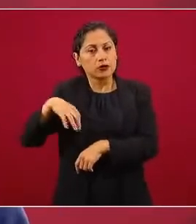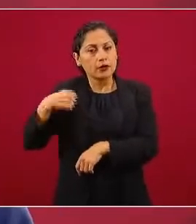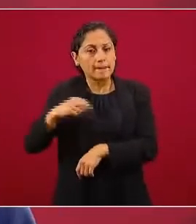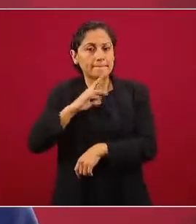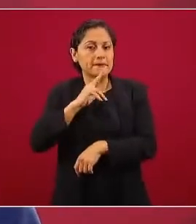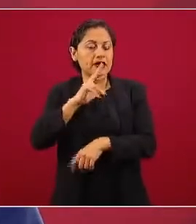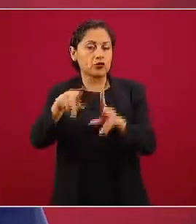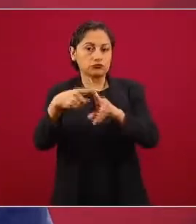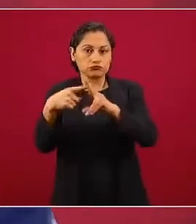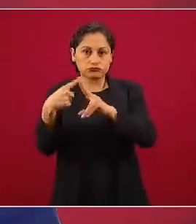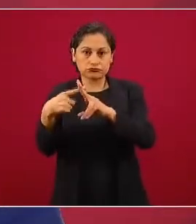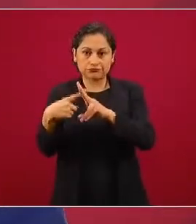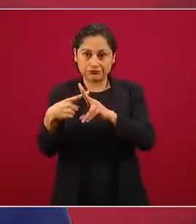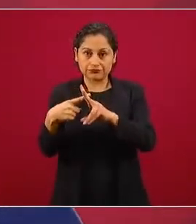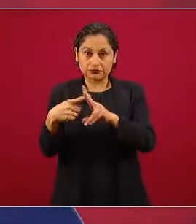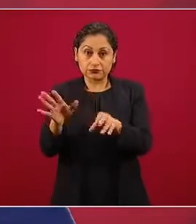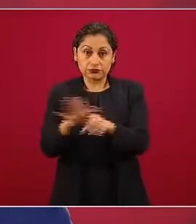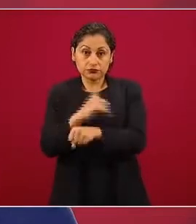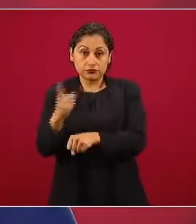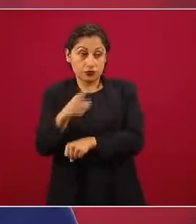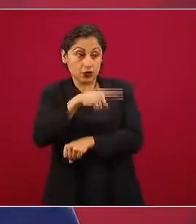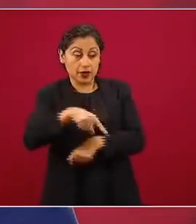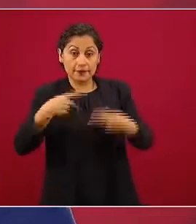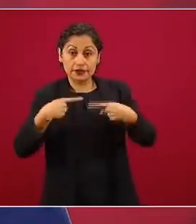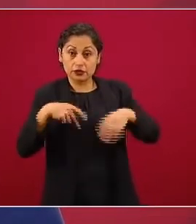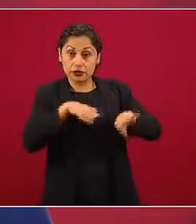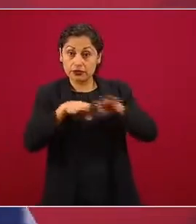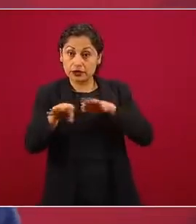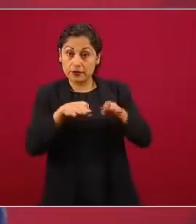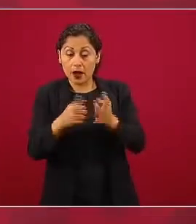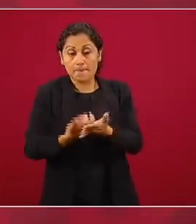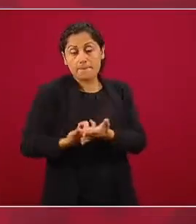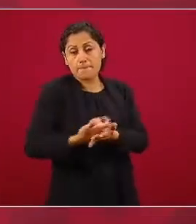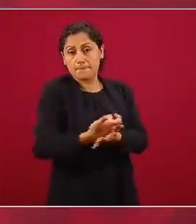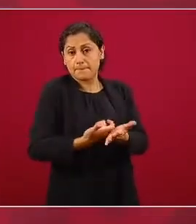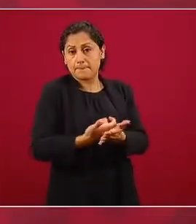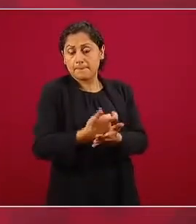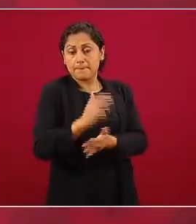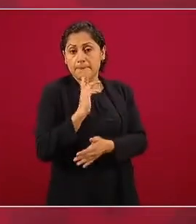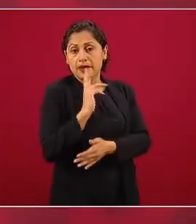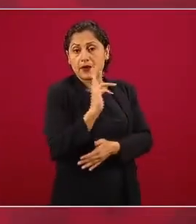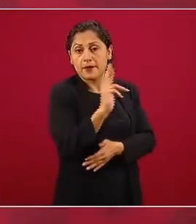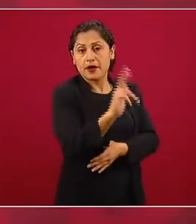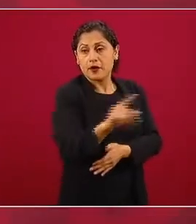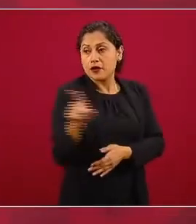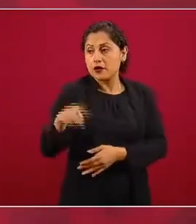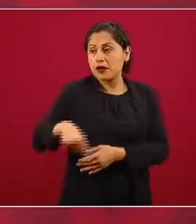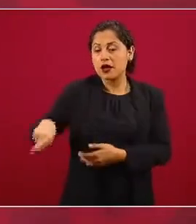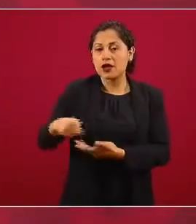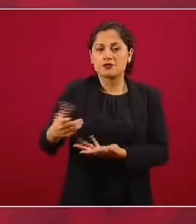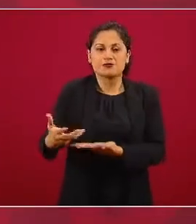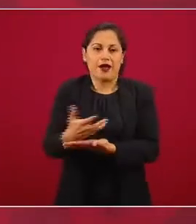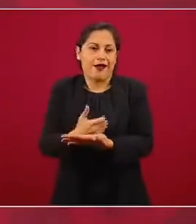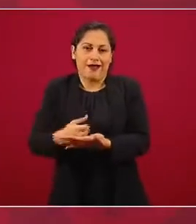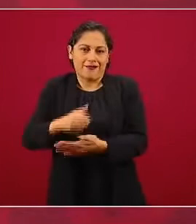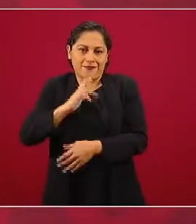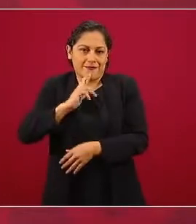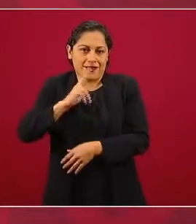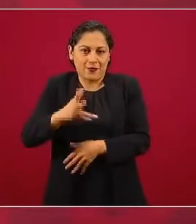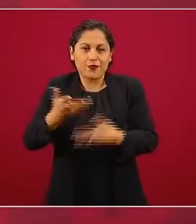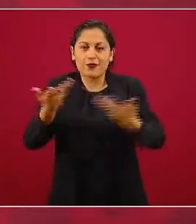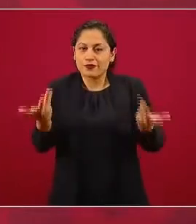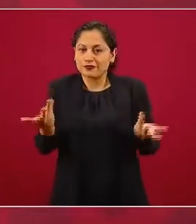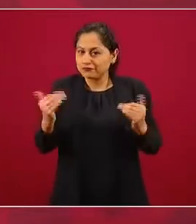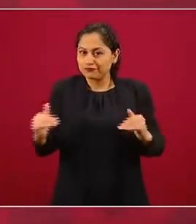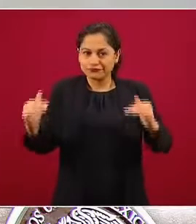bien le vaya al trabajador, mientras más rendimiento se tenga, ellos podrán ganar más. Y en esta tendencia hacia la